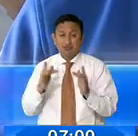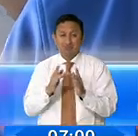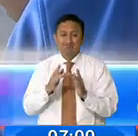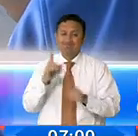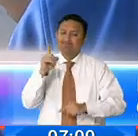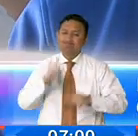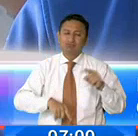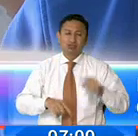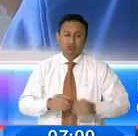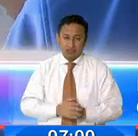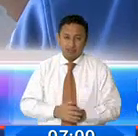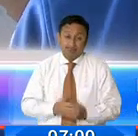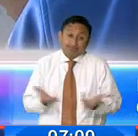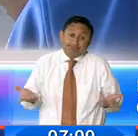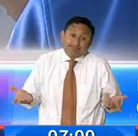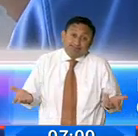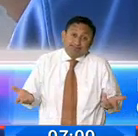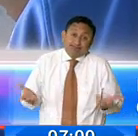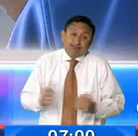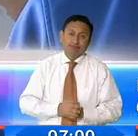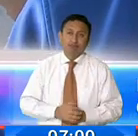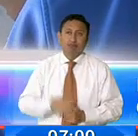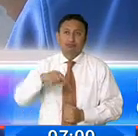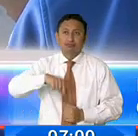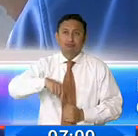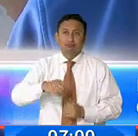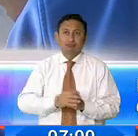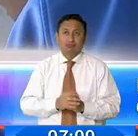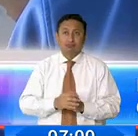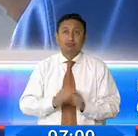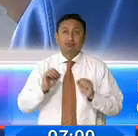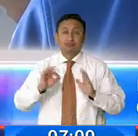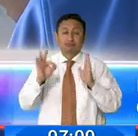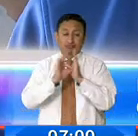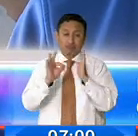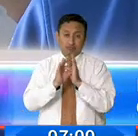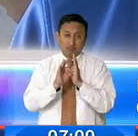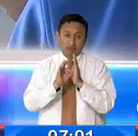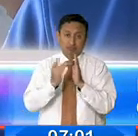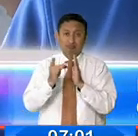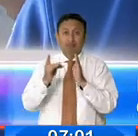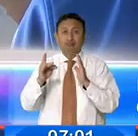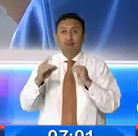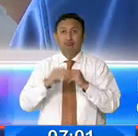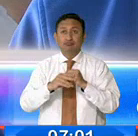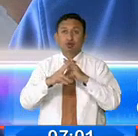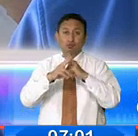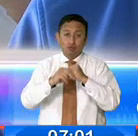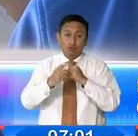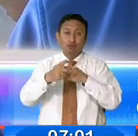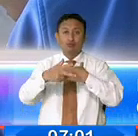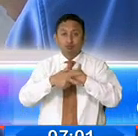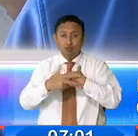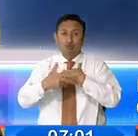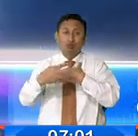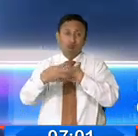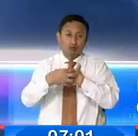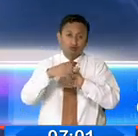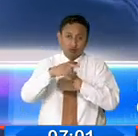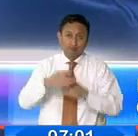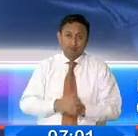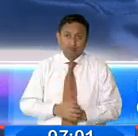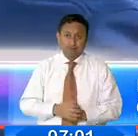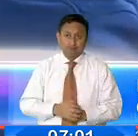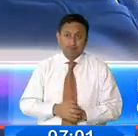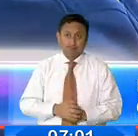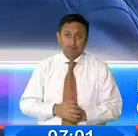y así, y tener una campaña mucho más digital por redes sociales y por aire, como decimos técnicamente. Campaña